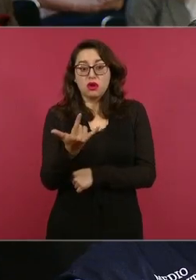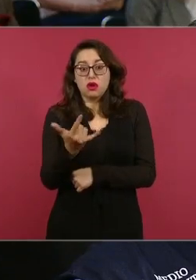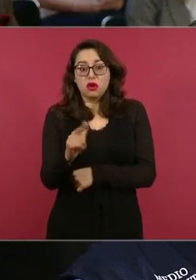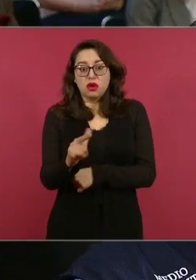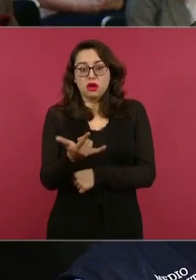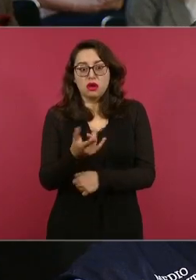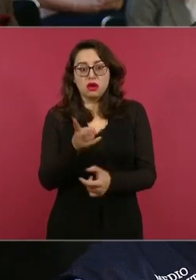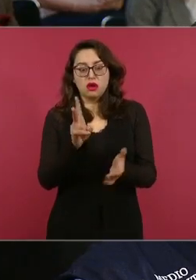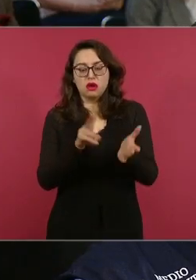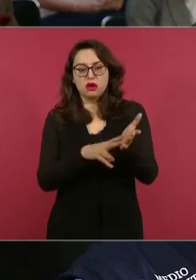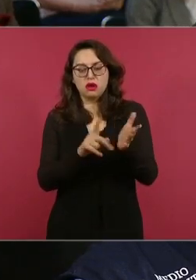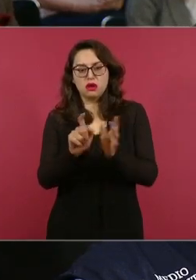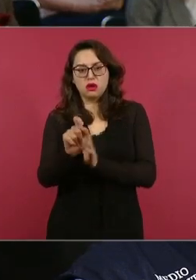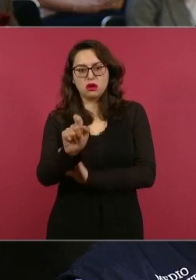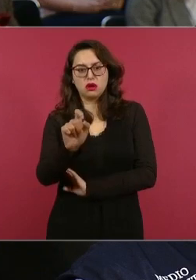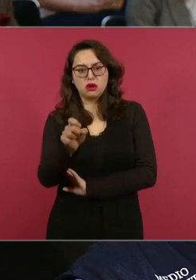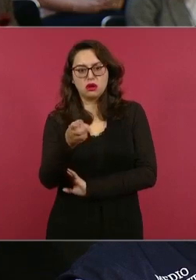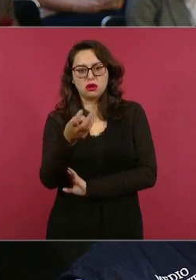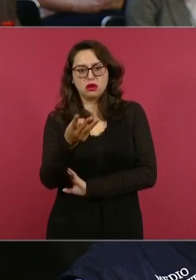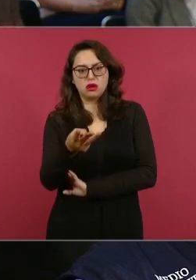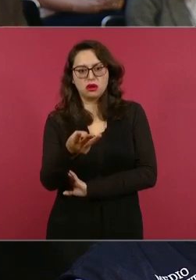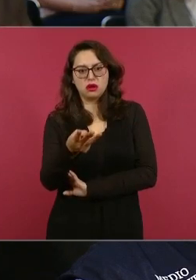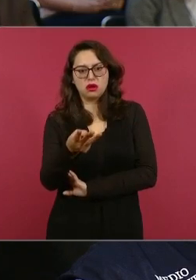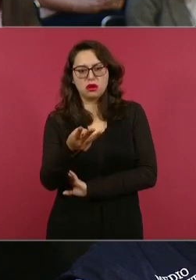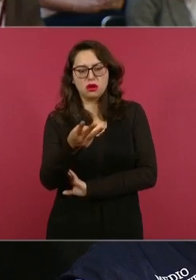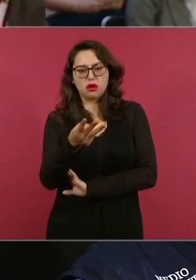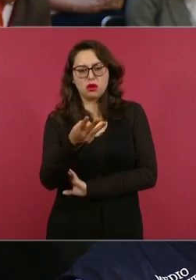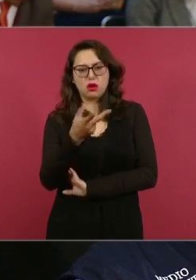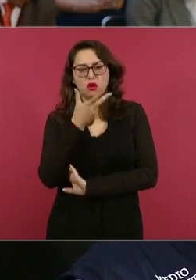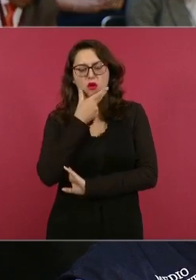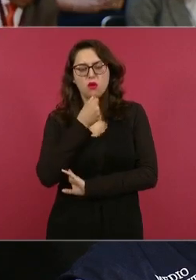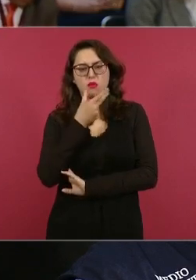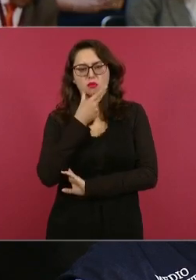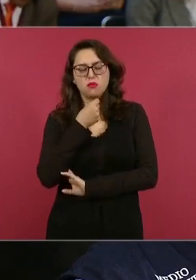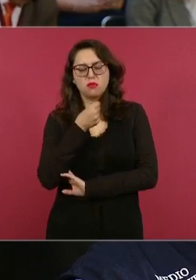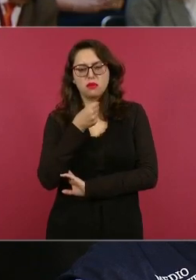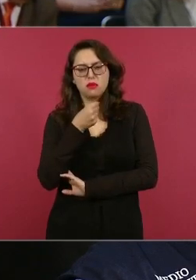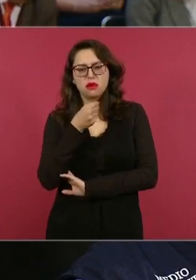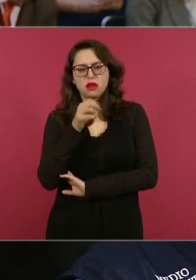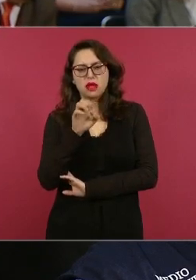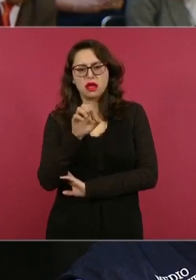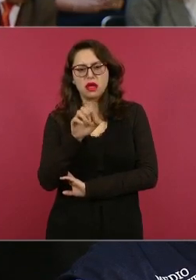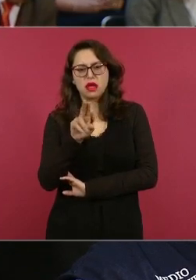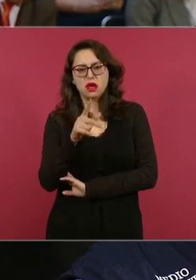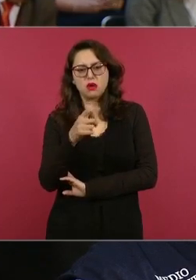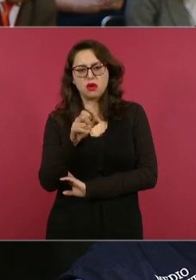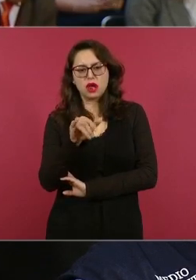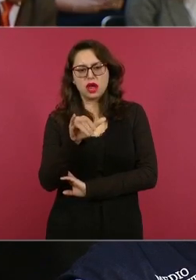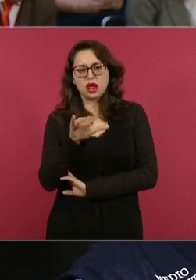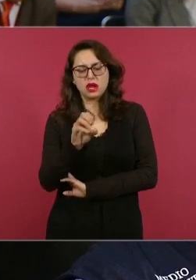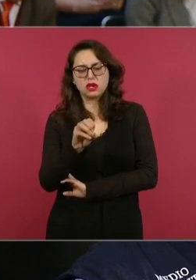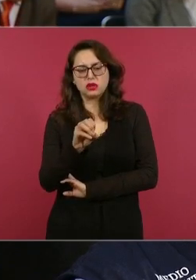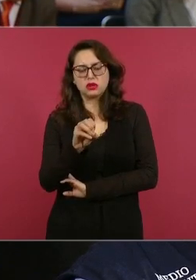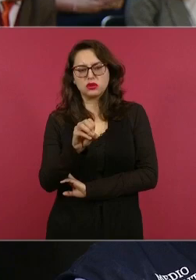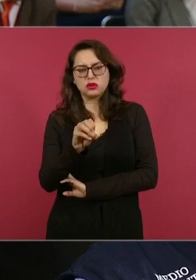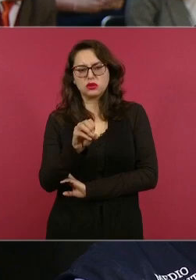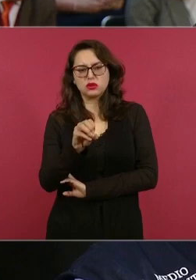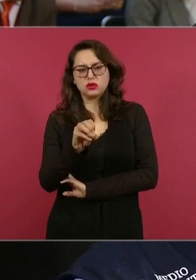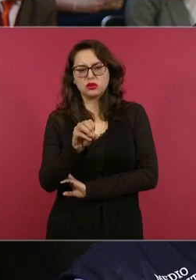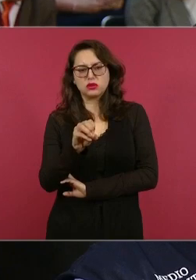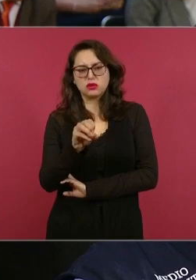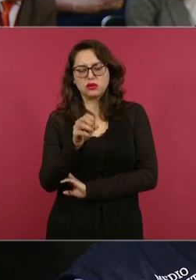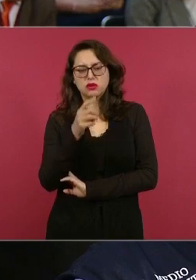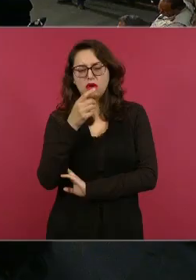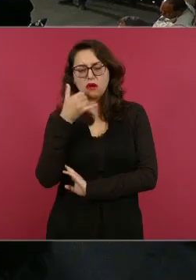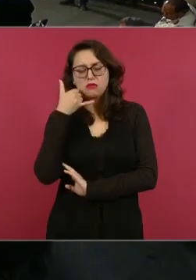dos mil veintitrés el maestro Eugenio Hernández Velasco el representante del INDEP en Veracruz dijo al barlovento